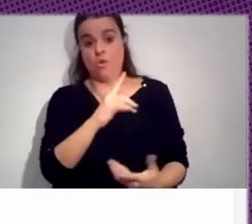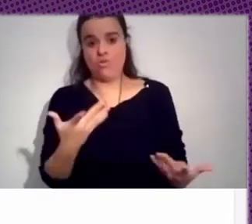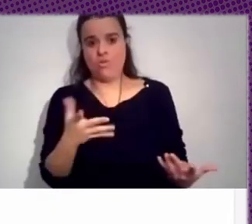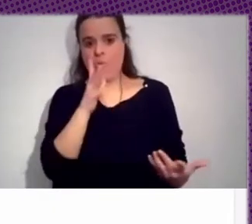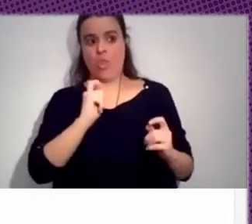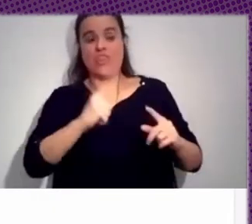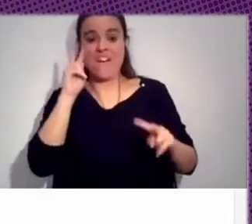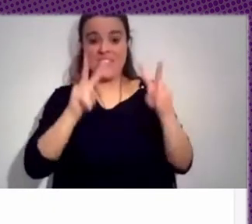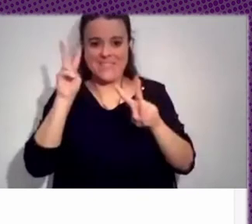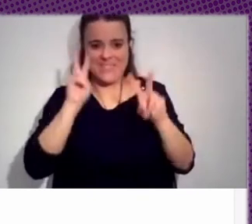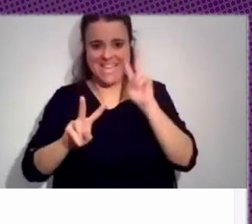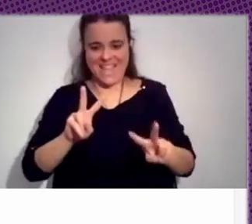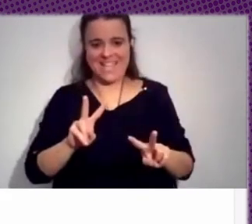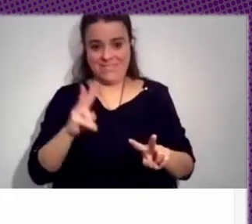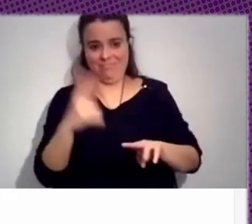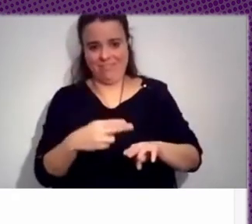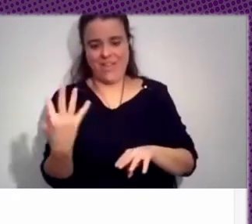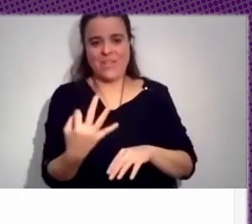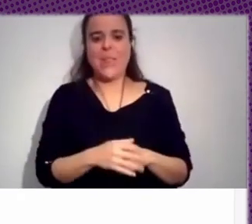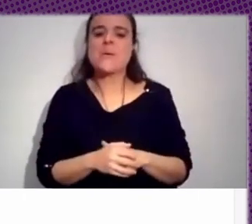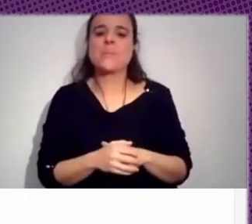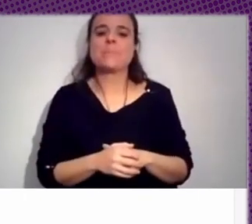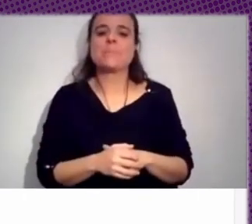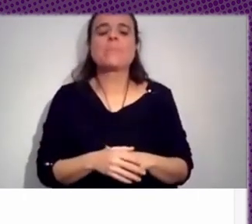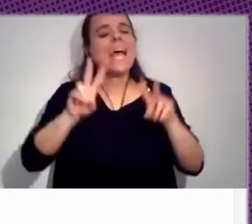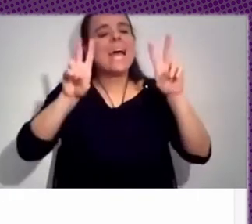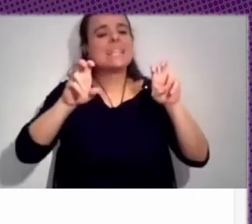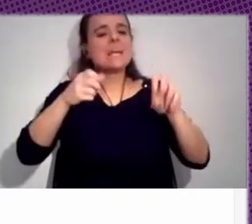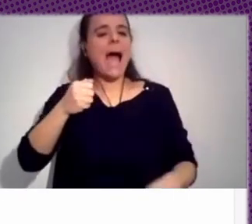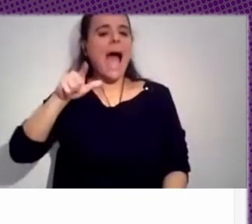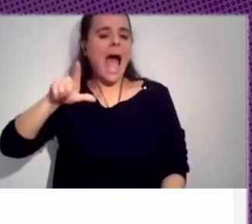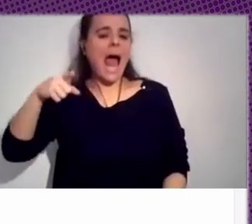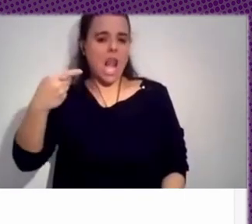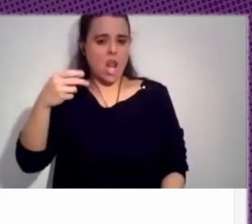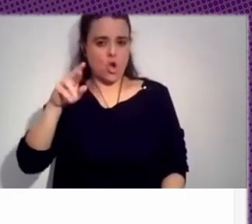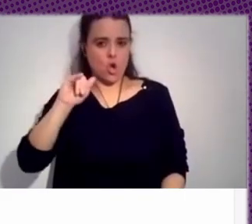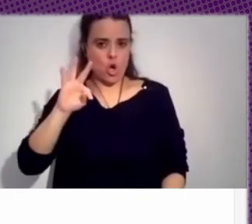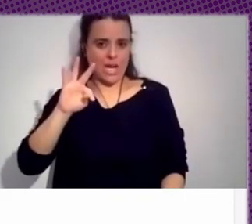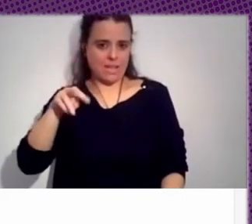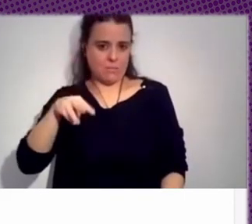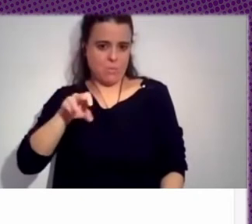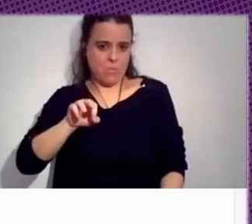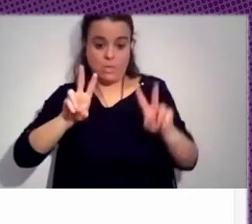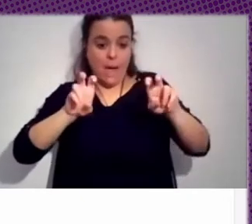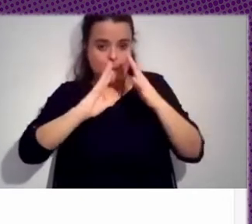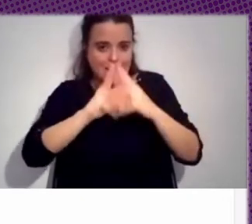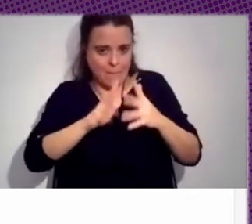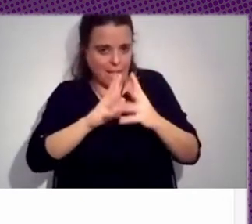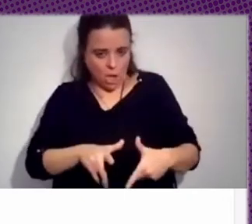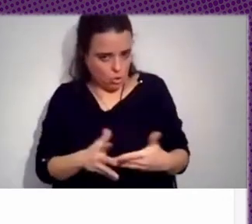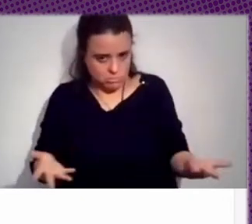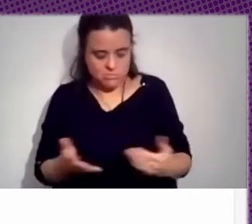de esto del algoritmo, que es una cosa que se explica rápido y que es fácil de entender y que es una cuestión matemática, hay muchas más